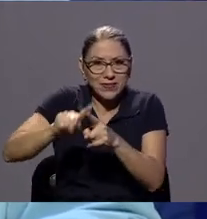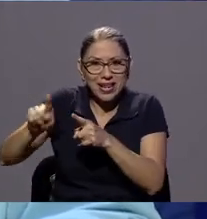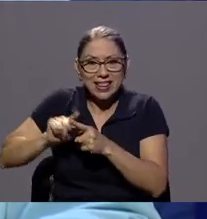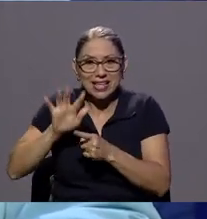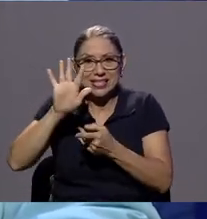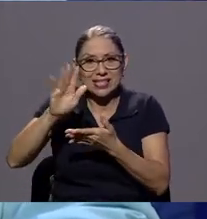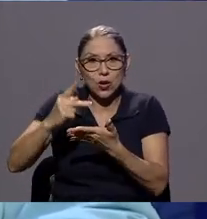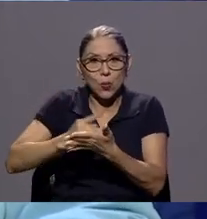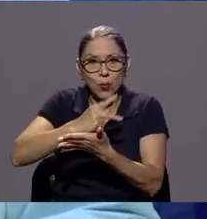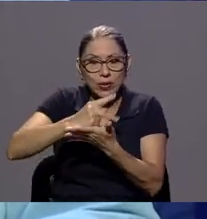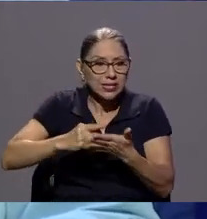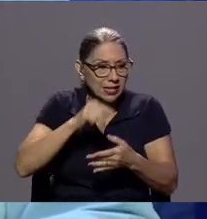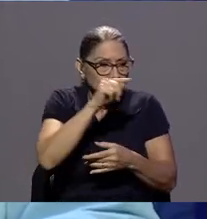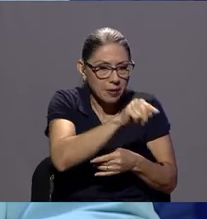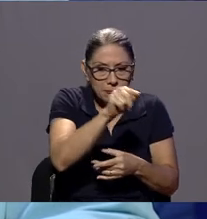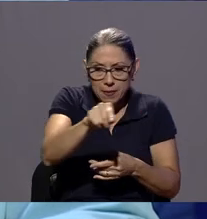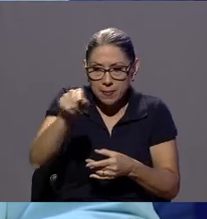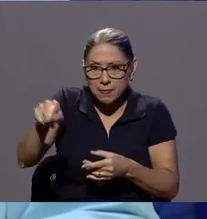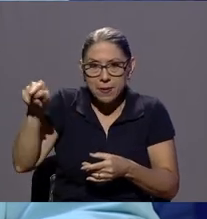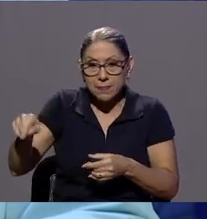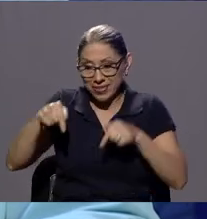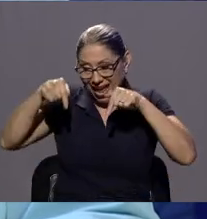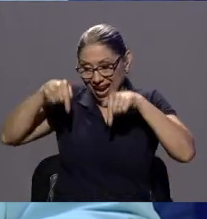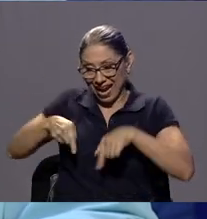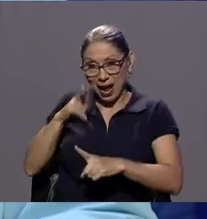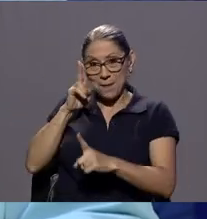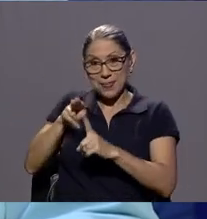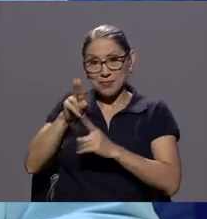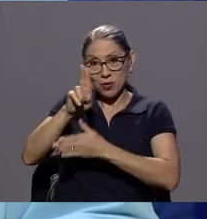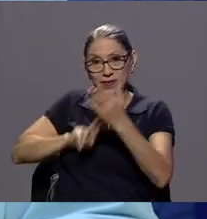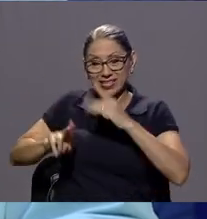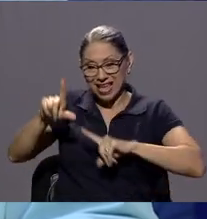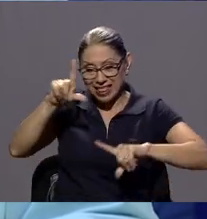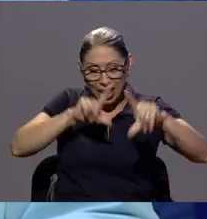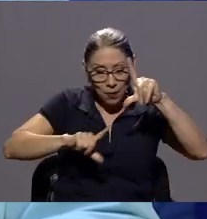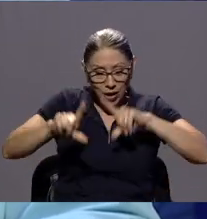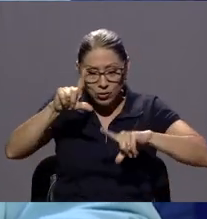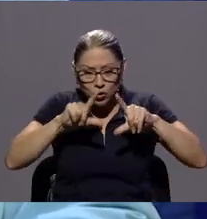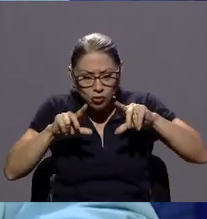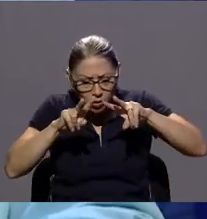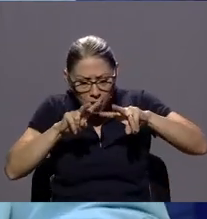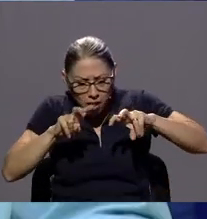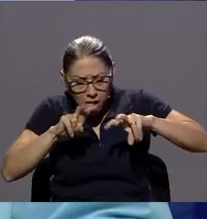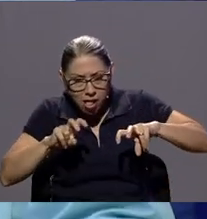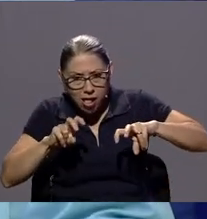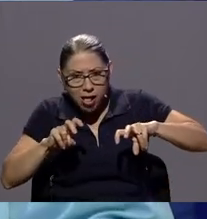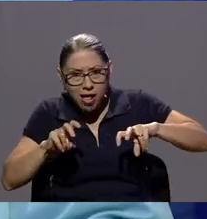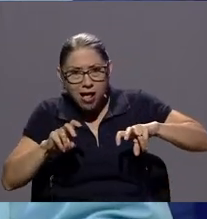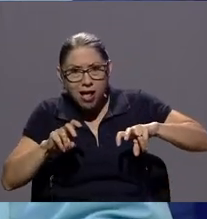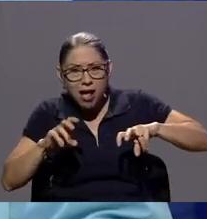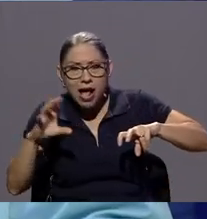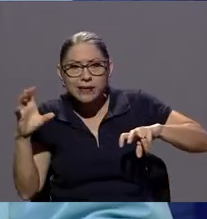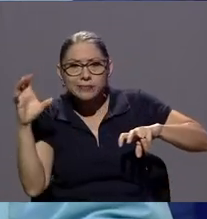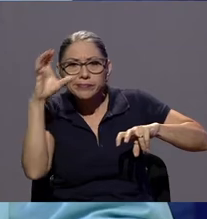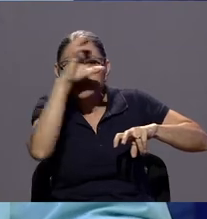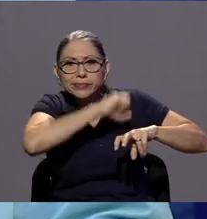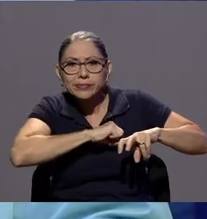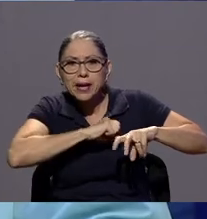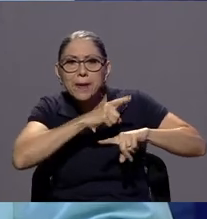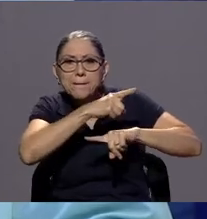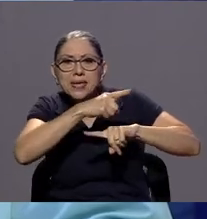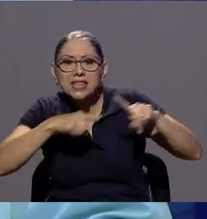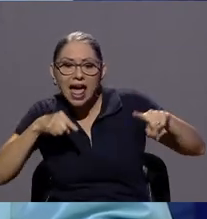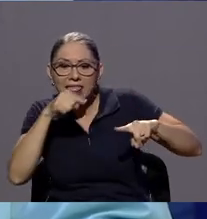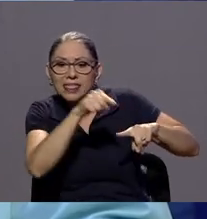universidad se determinó que prácticamente la mitad de los desinfectantes lo que hacían era bañar bacterias no